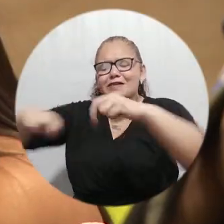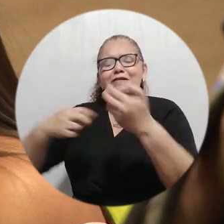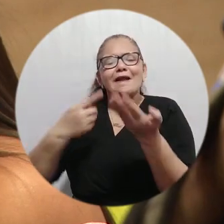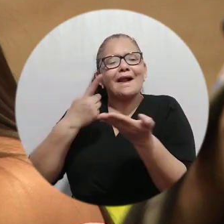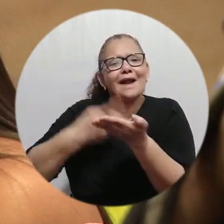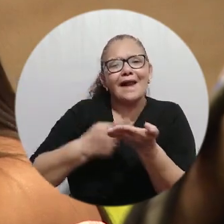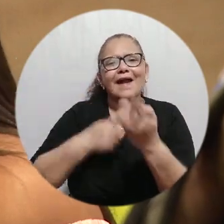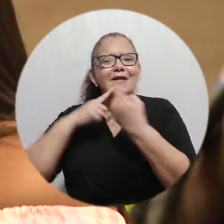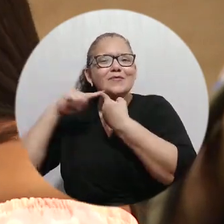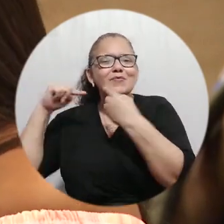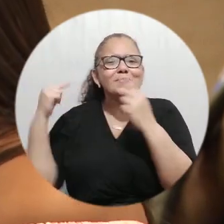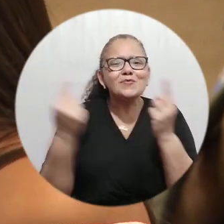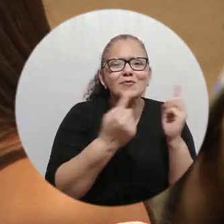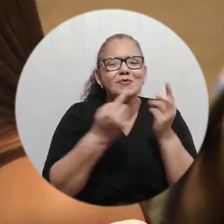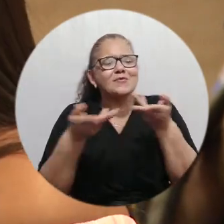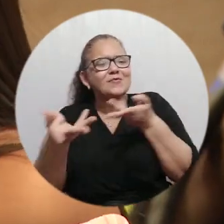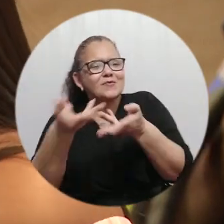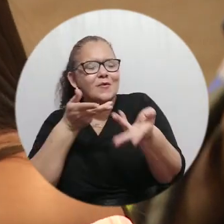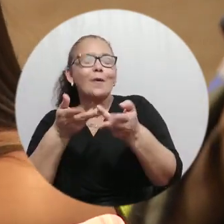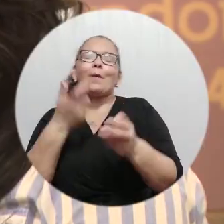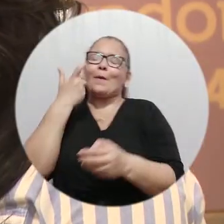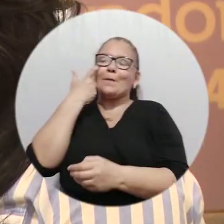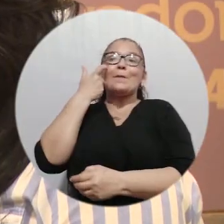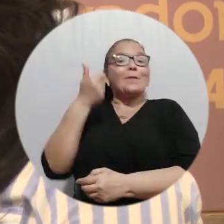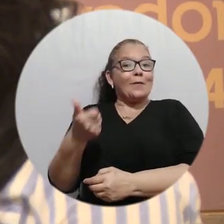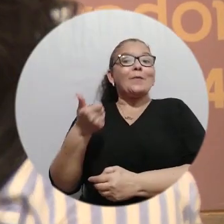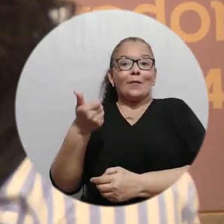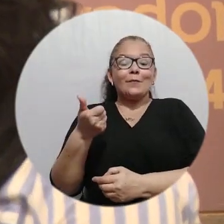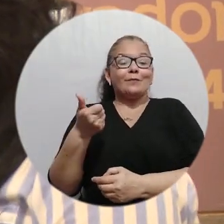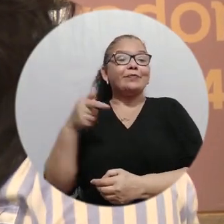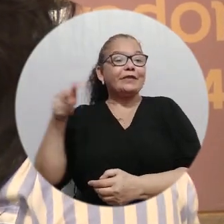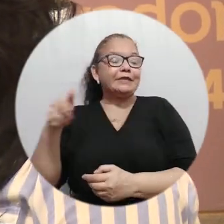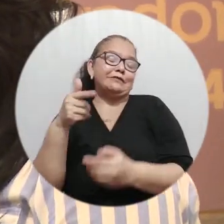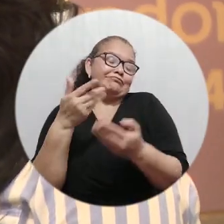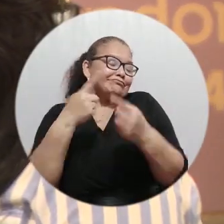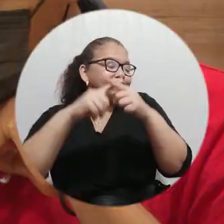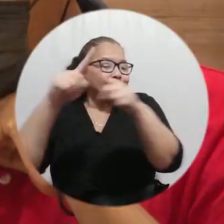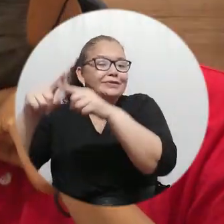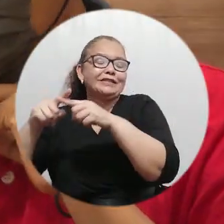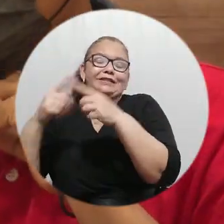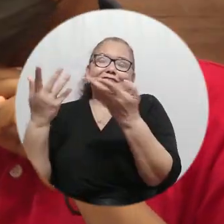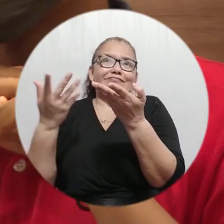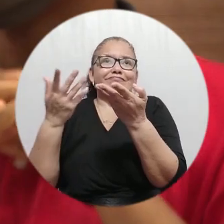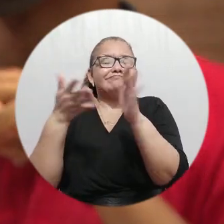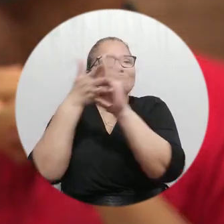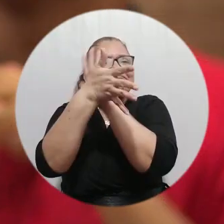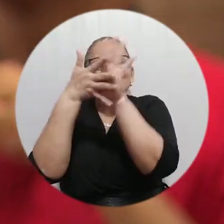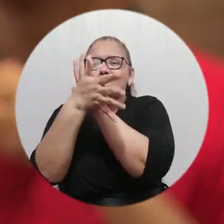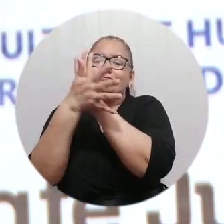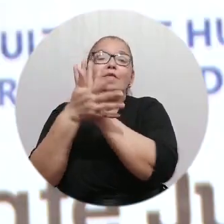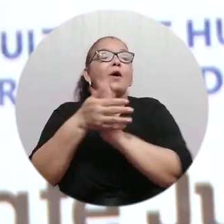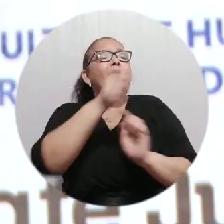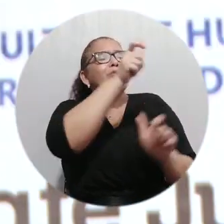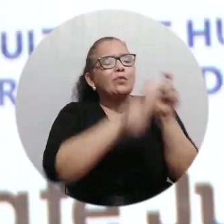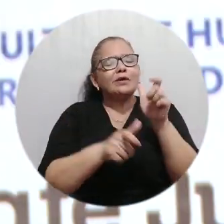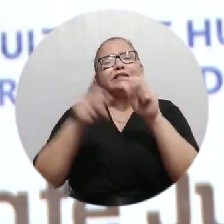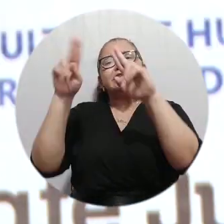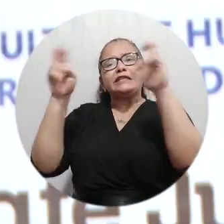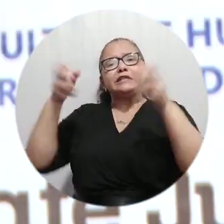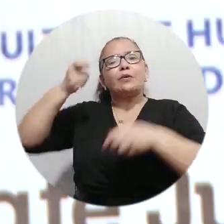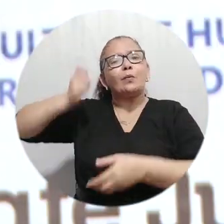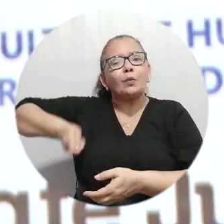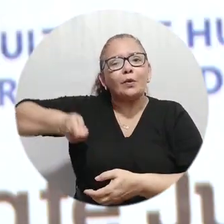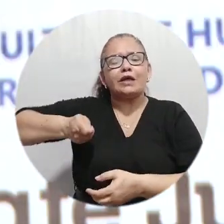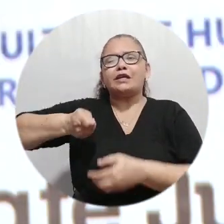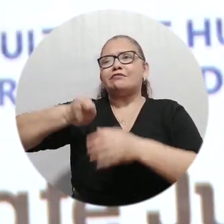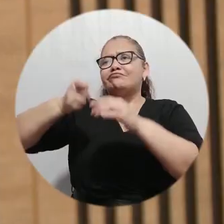opiniones. Es súper importante este tipo de actividades, actividades transversales, no solamente para que las personas interesadas en el Derecho puedan